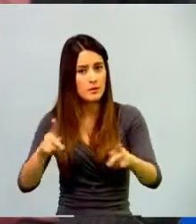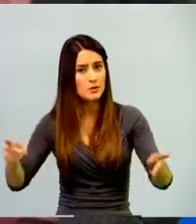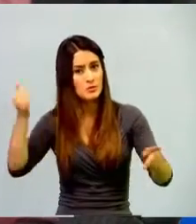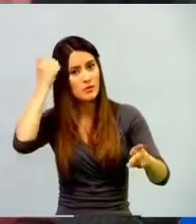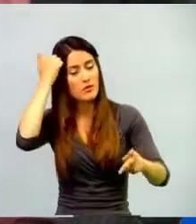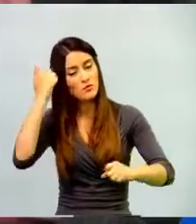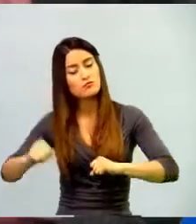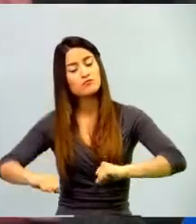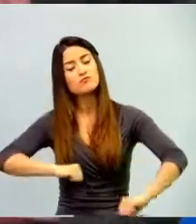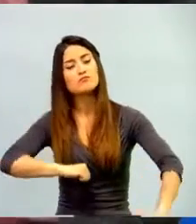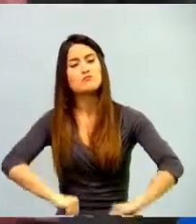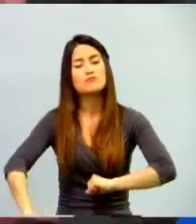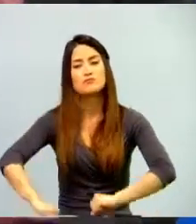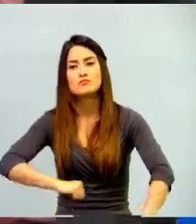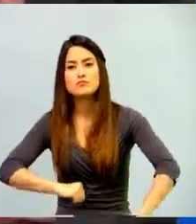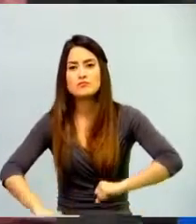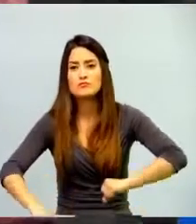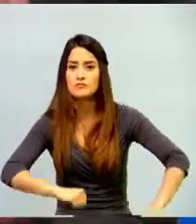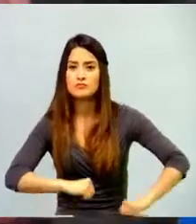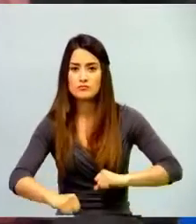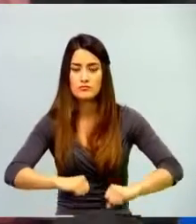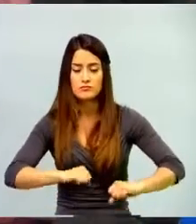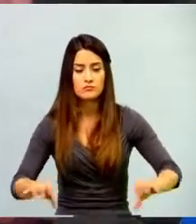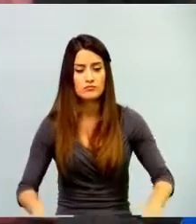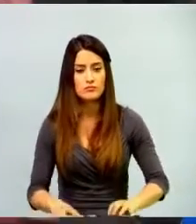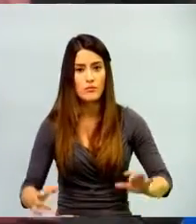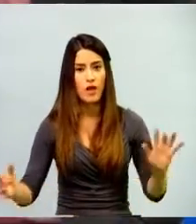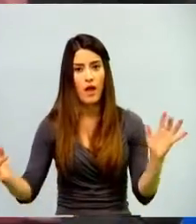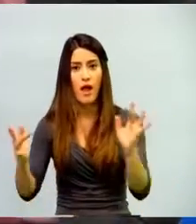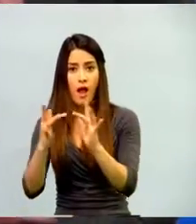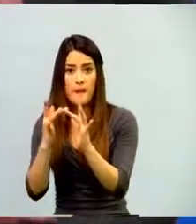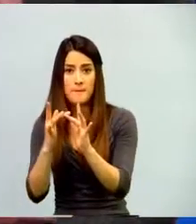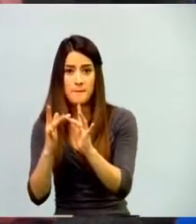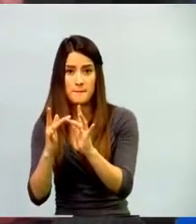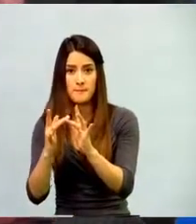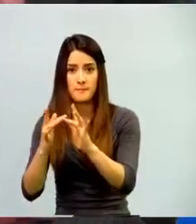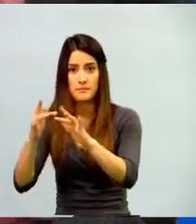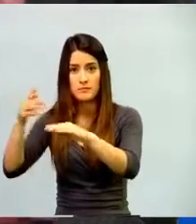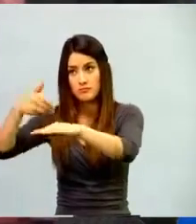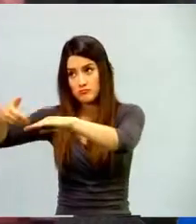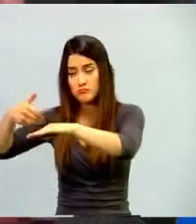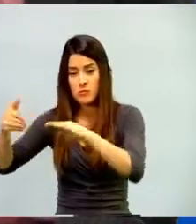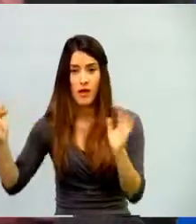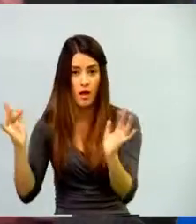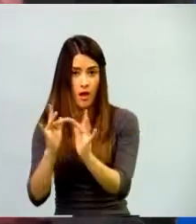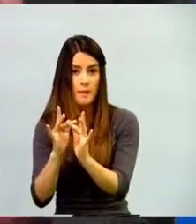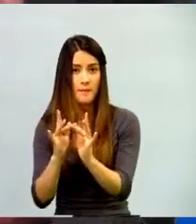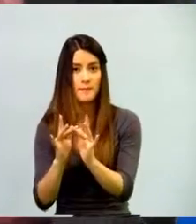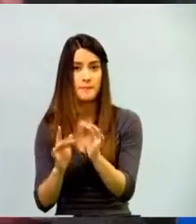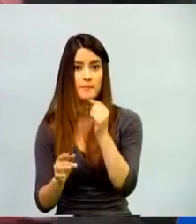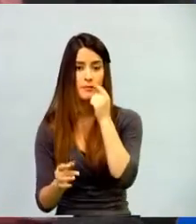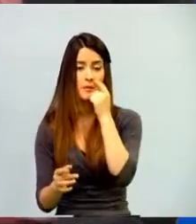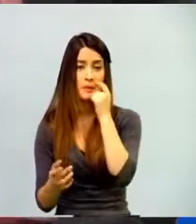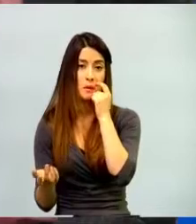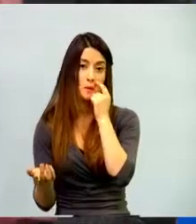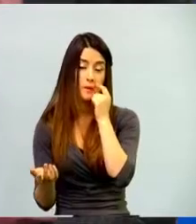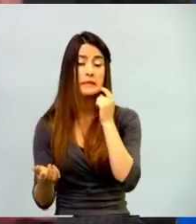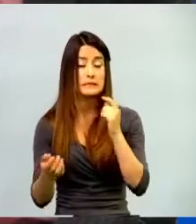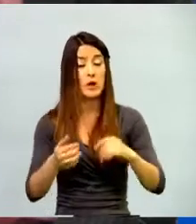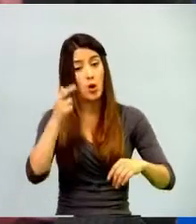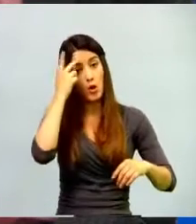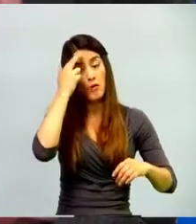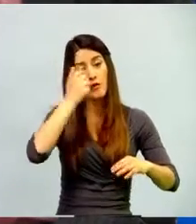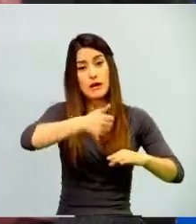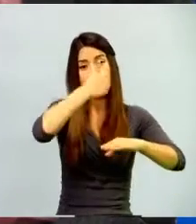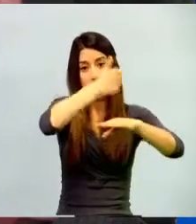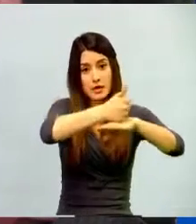exigencia del siglo le está permitiendo. Entonces tal vez también, sí, si bien es cierto que el rector debe recibir